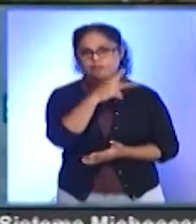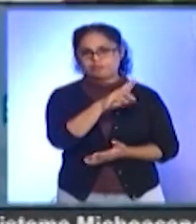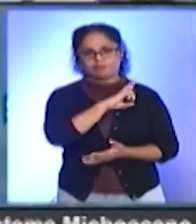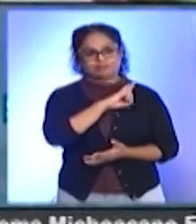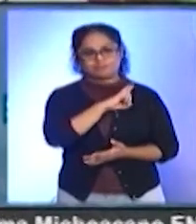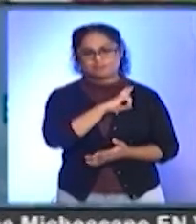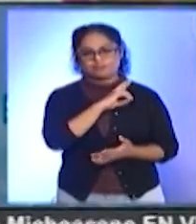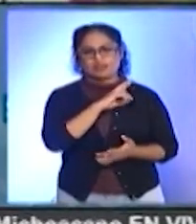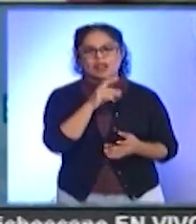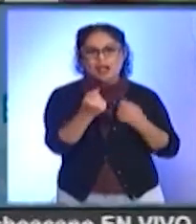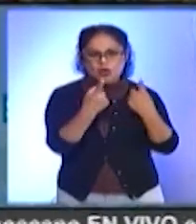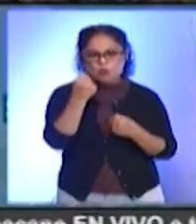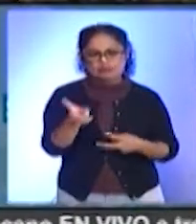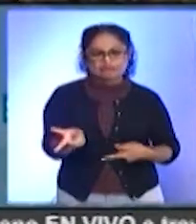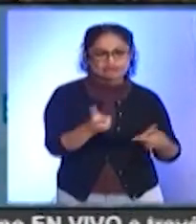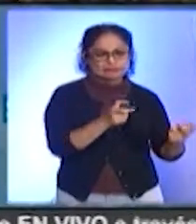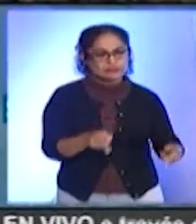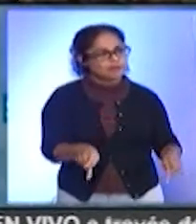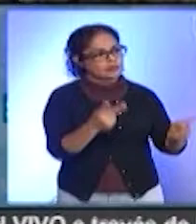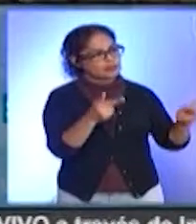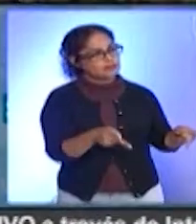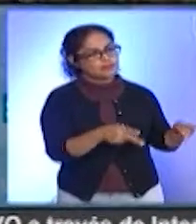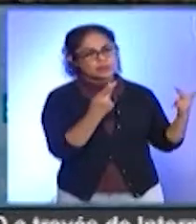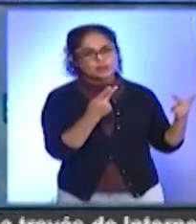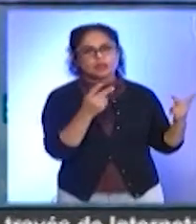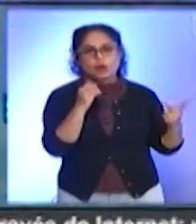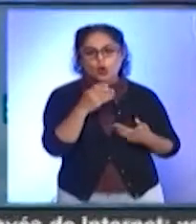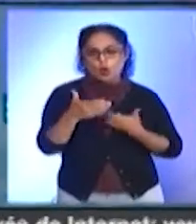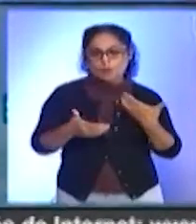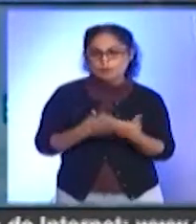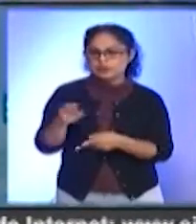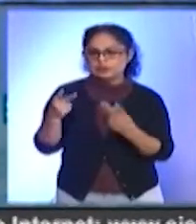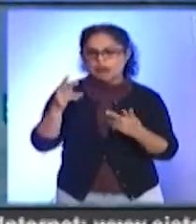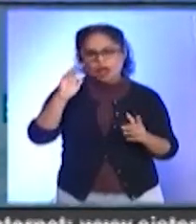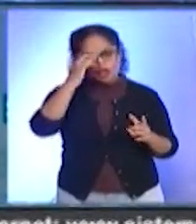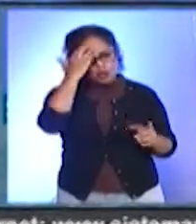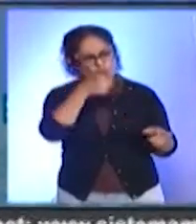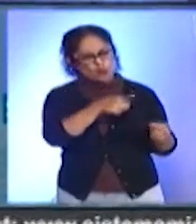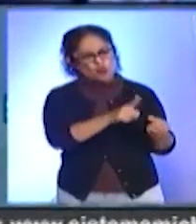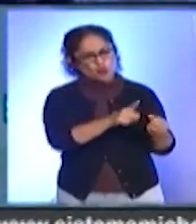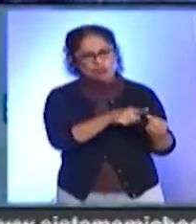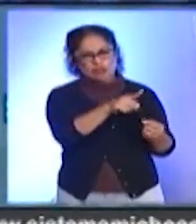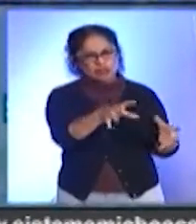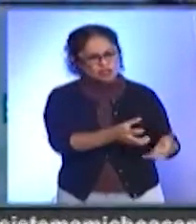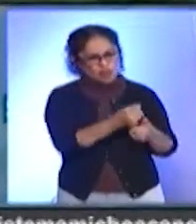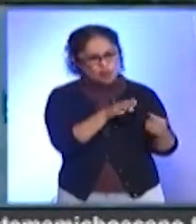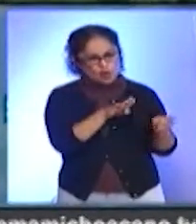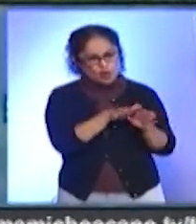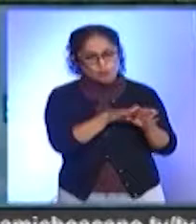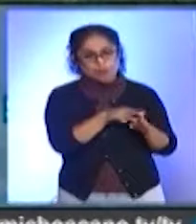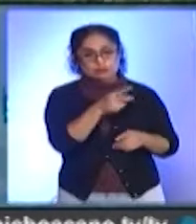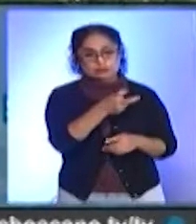producto del saqueo y el comercio ilícito, sin que se conozca el contexto cultural arqueológico de procedencia. De ahí la relevancia de esta